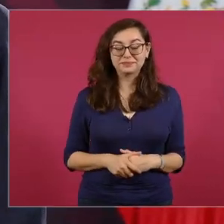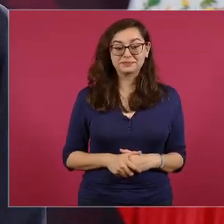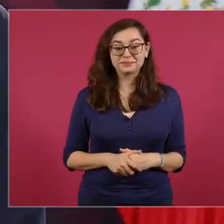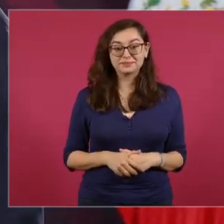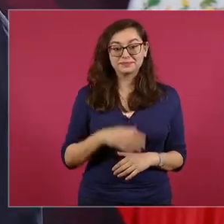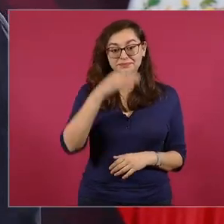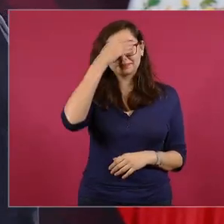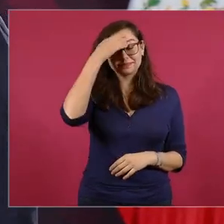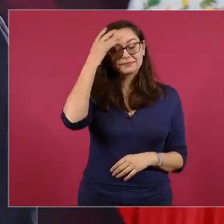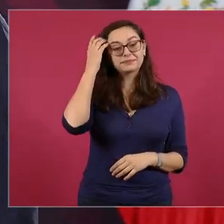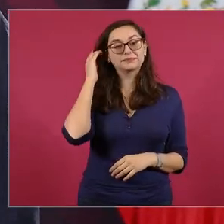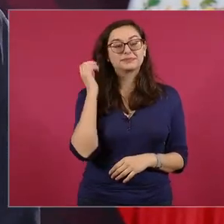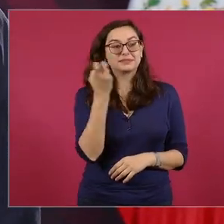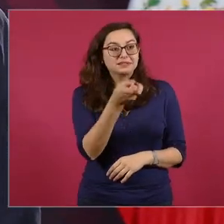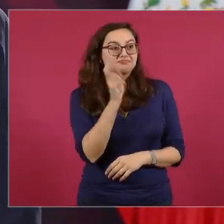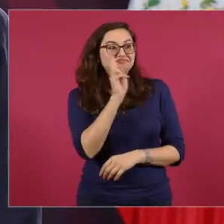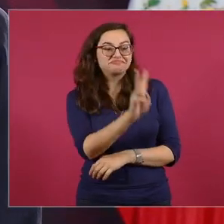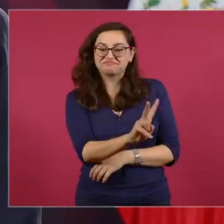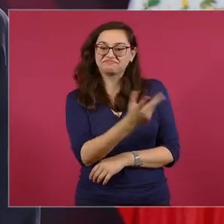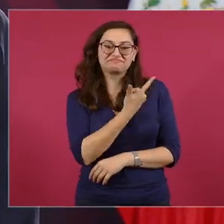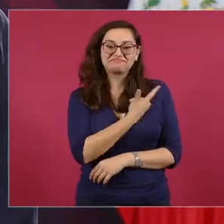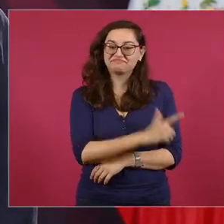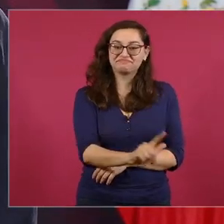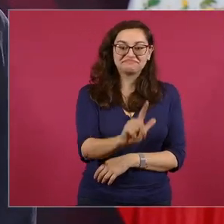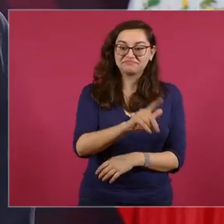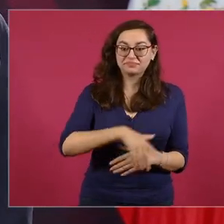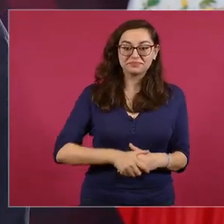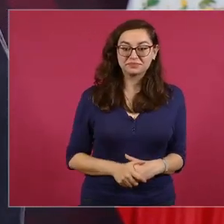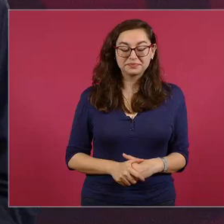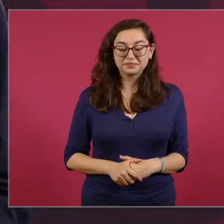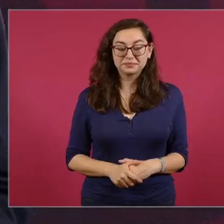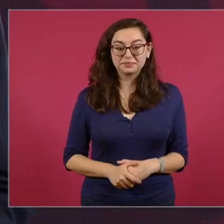le gusta esto o